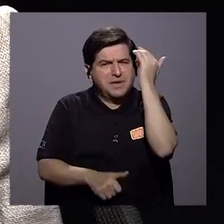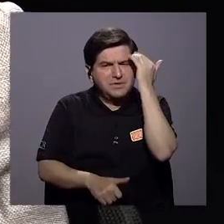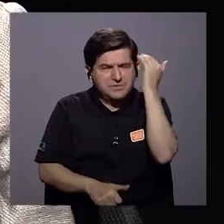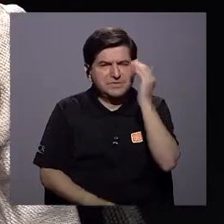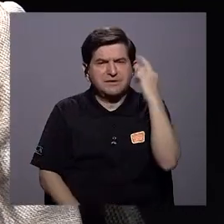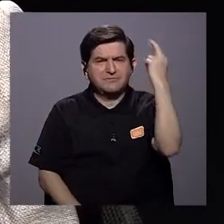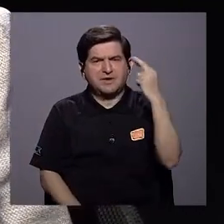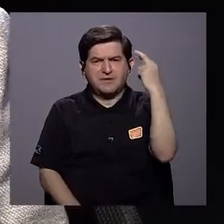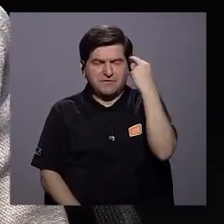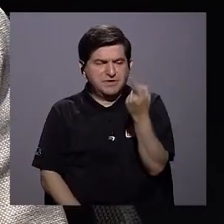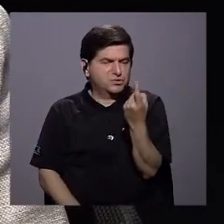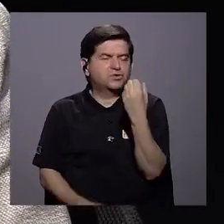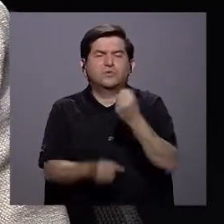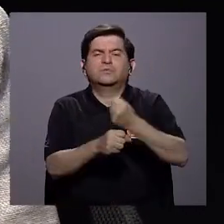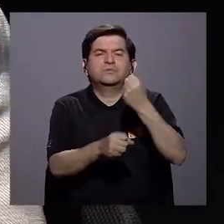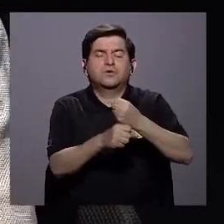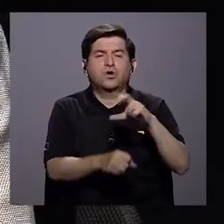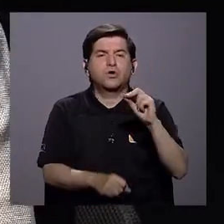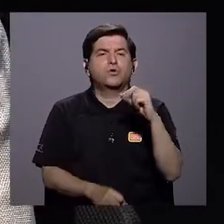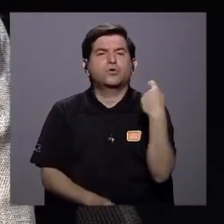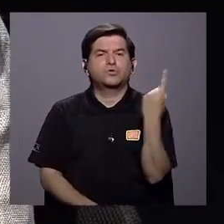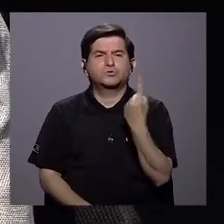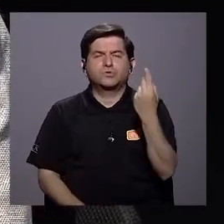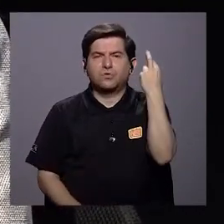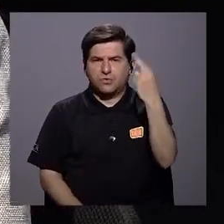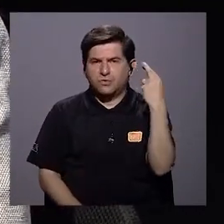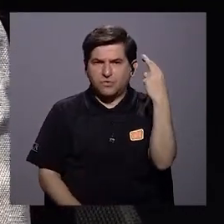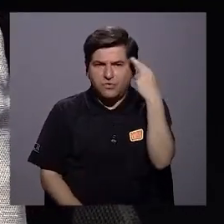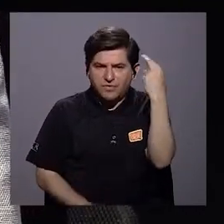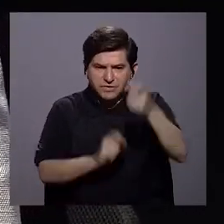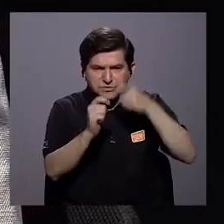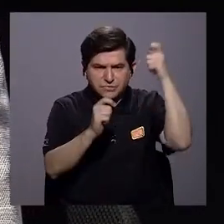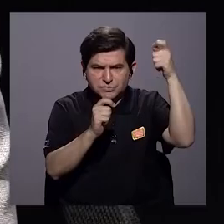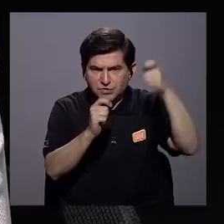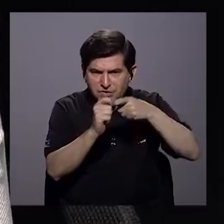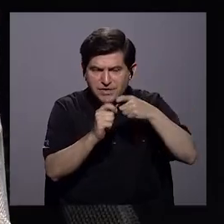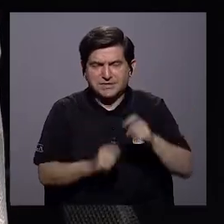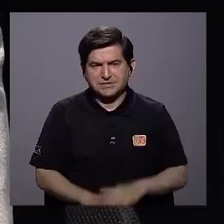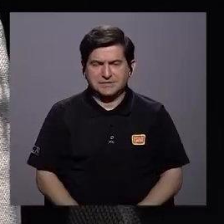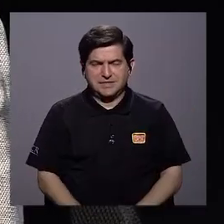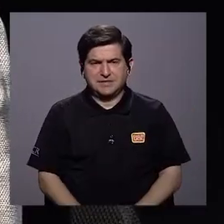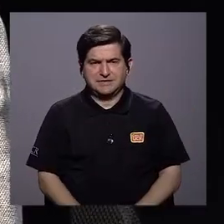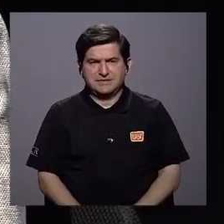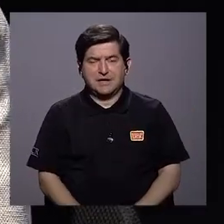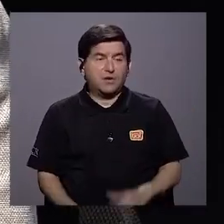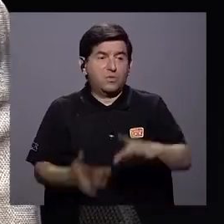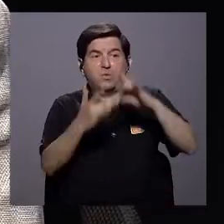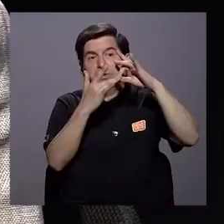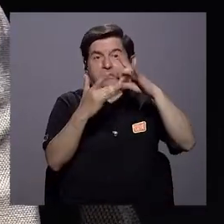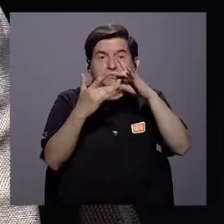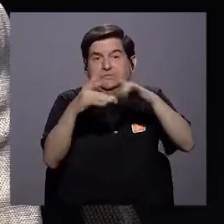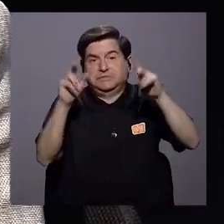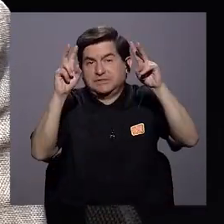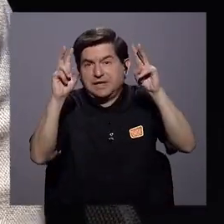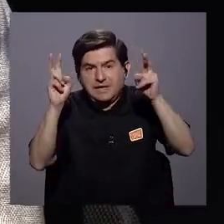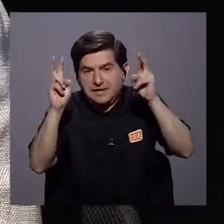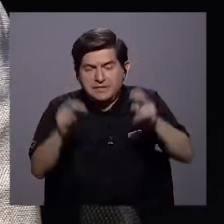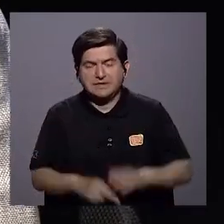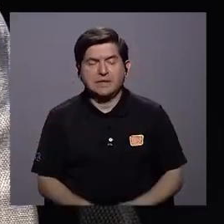todo cuáles son las causas del desempleo y no son causas que tengan que ver estrictamente y exclusivamente con la